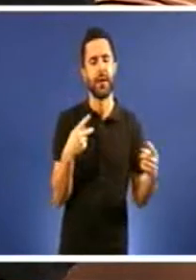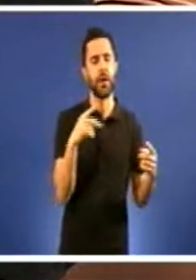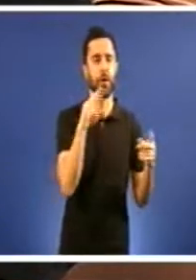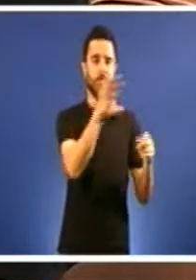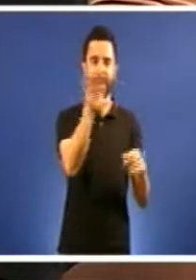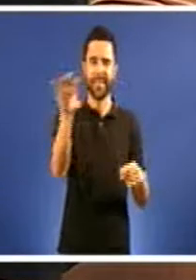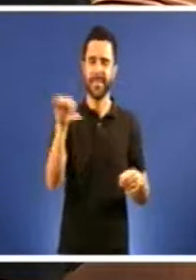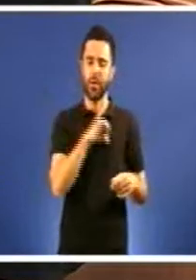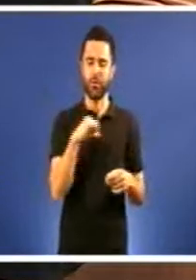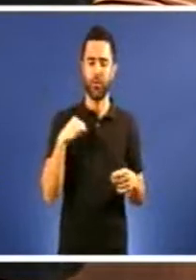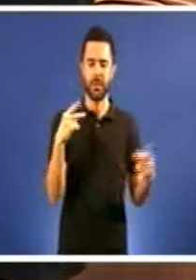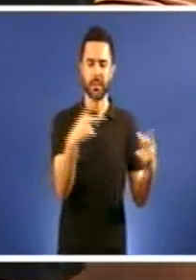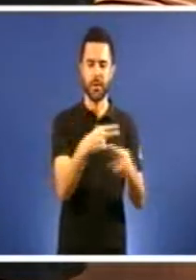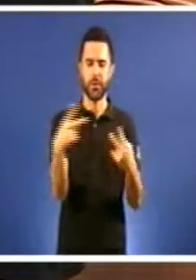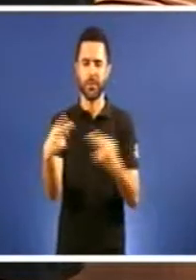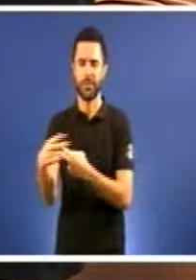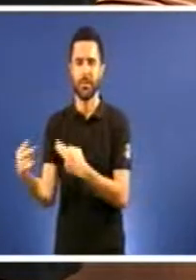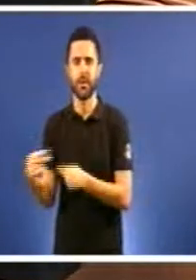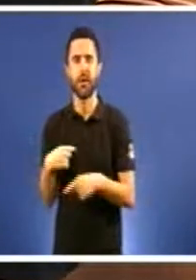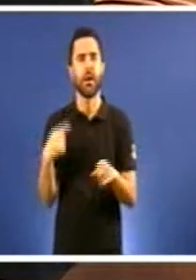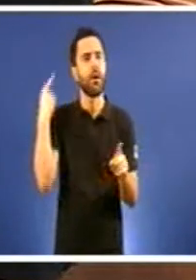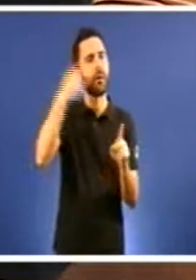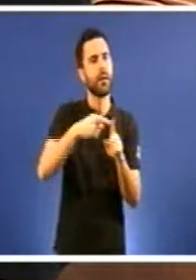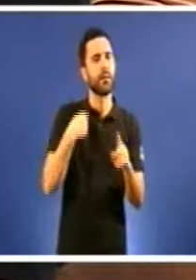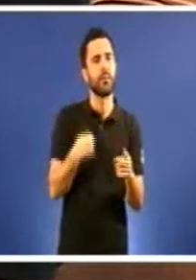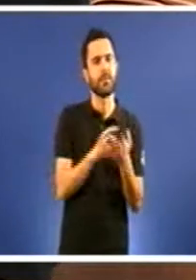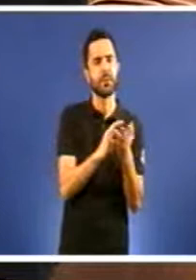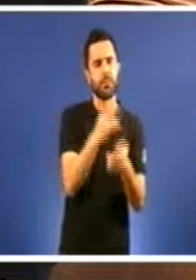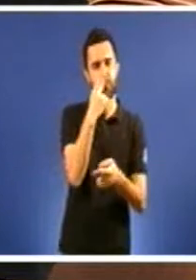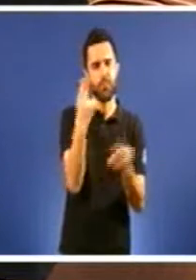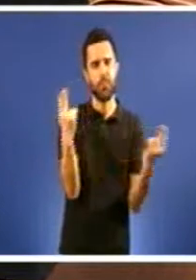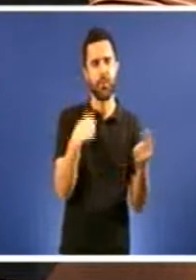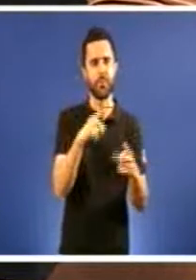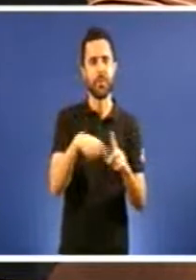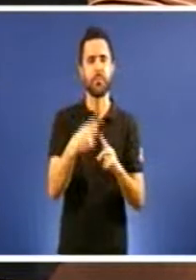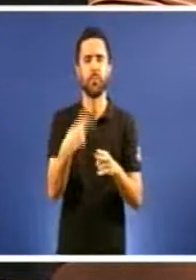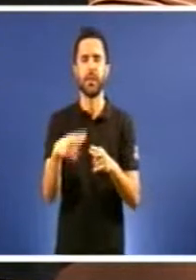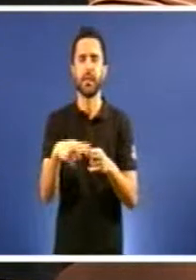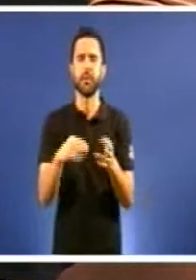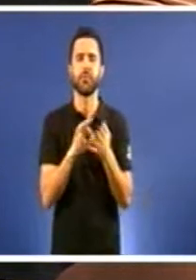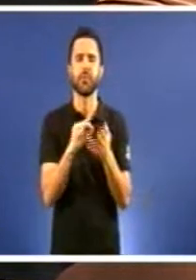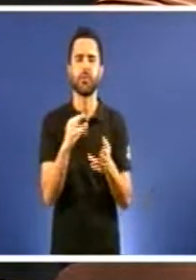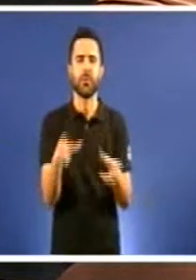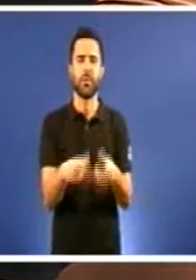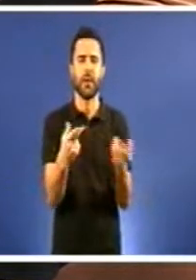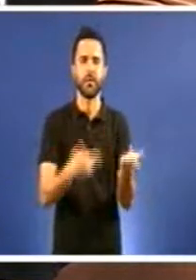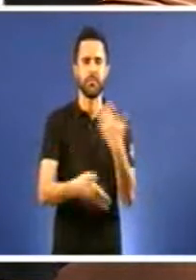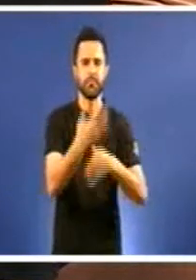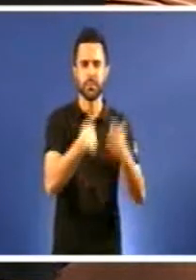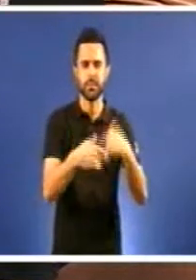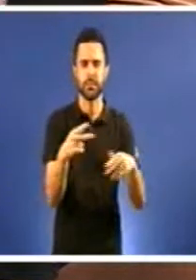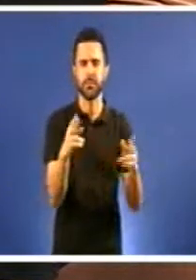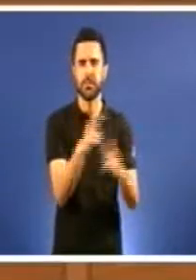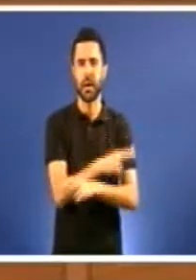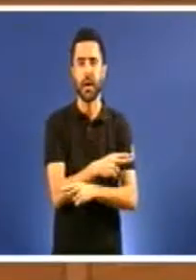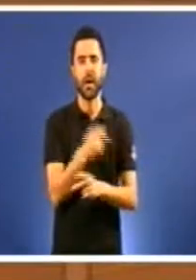provocar o desmantelamento de servizos públicos e políticas sociais. O goberno que se negou a